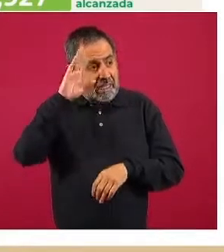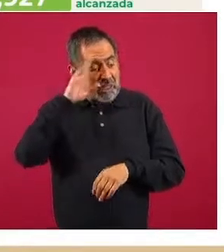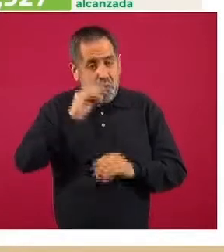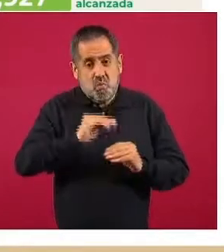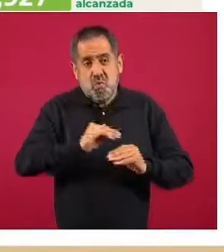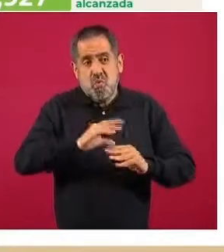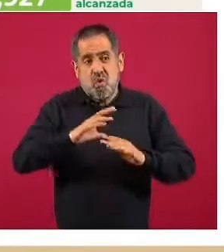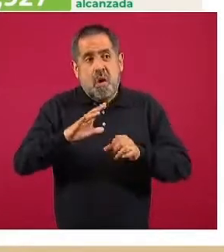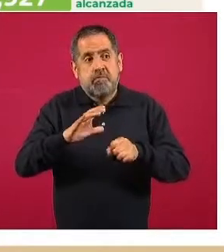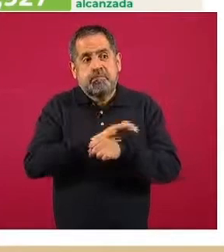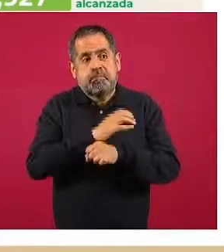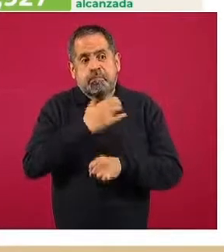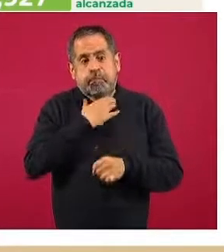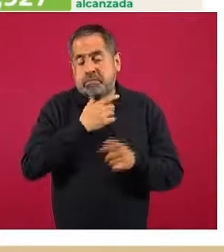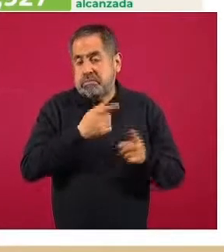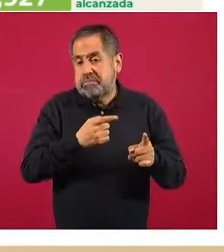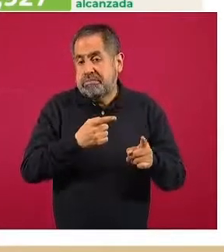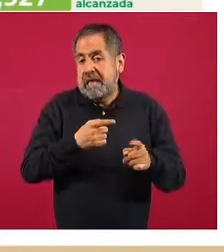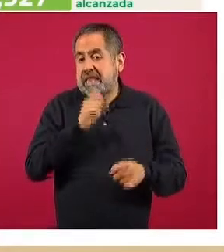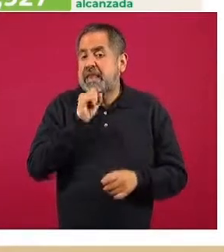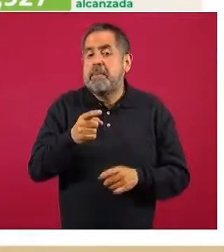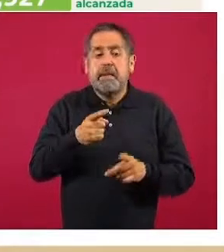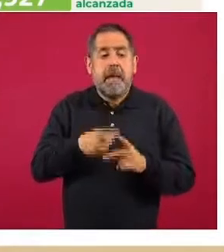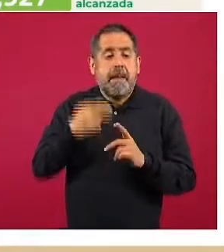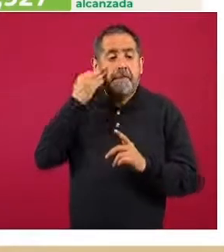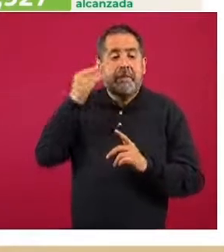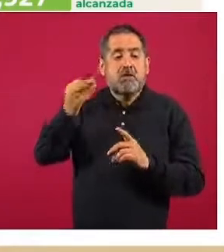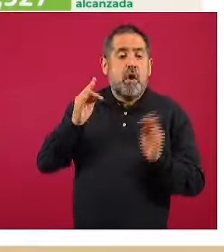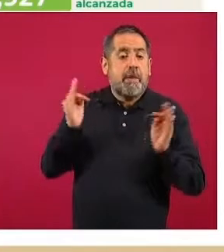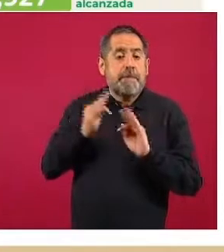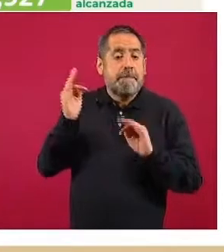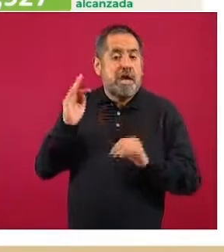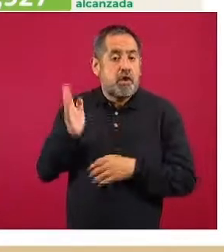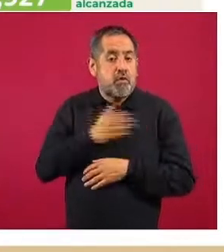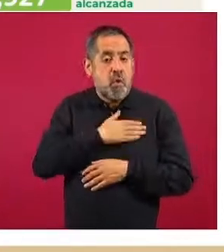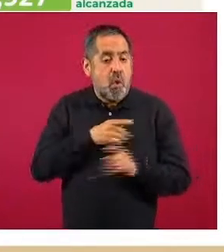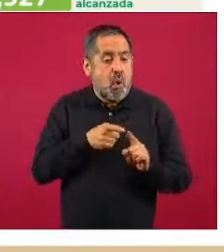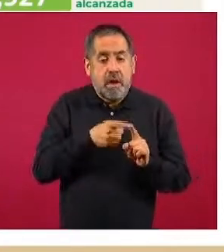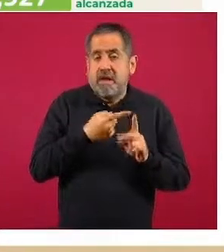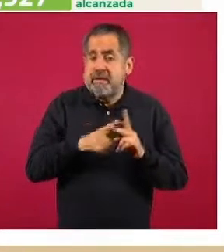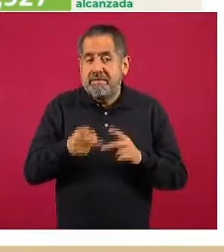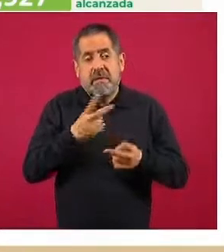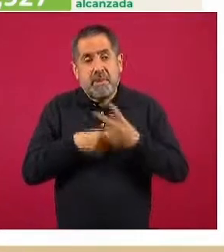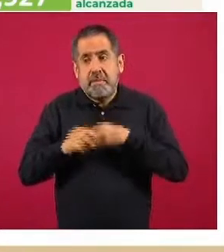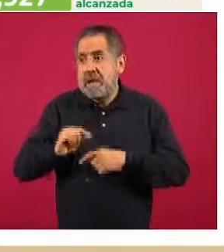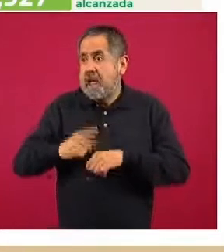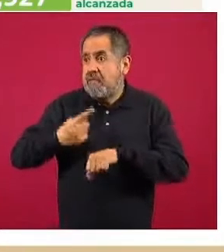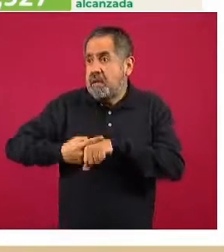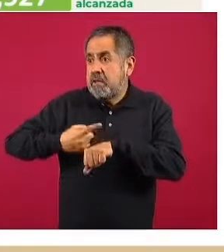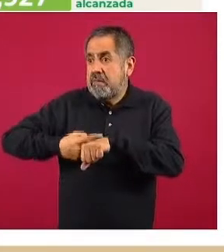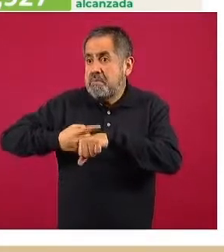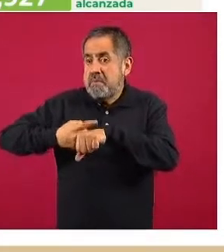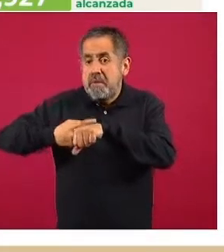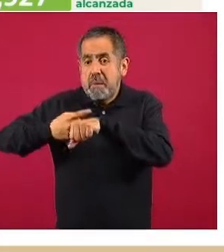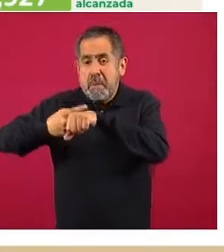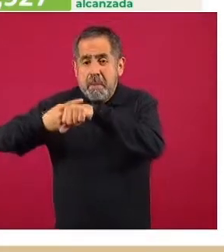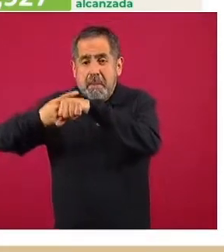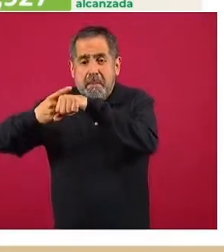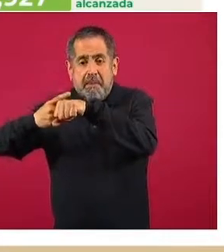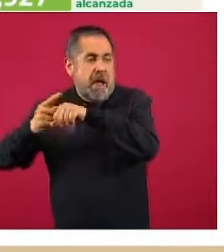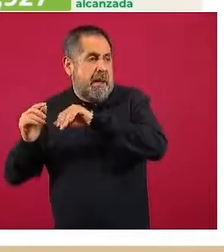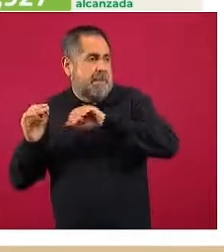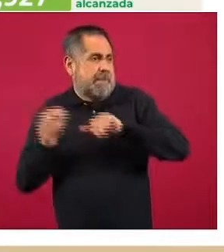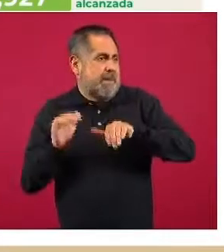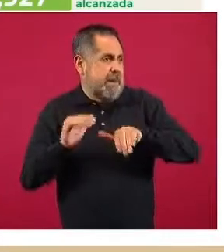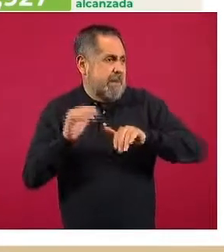también desde que inició la temporada invernal, mantiene una tendencia ascendente y si